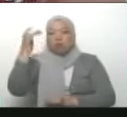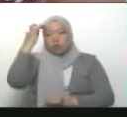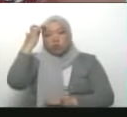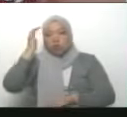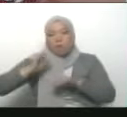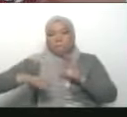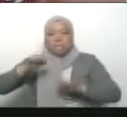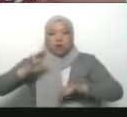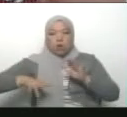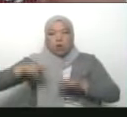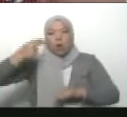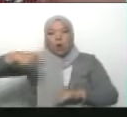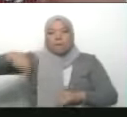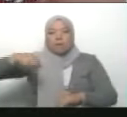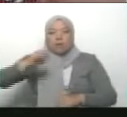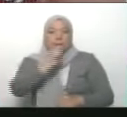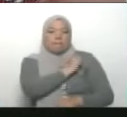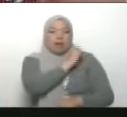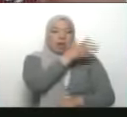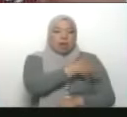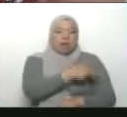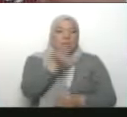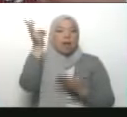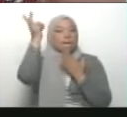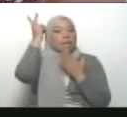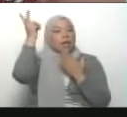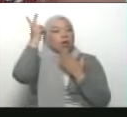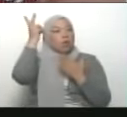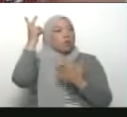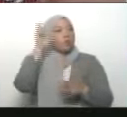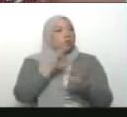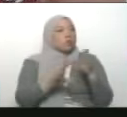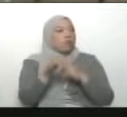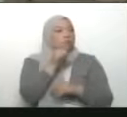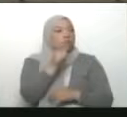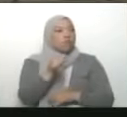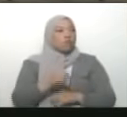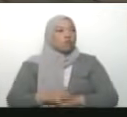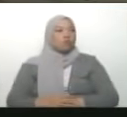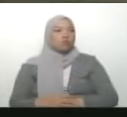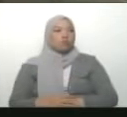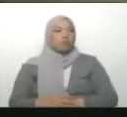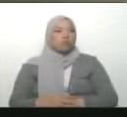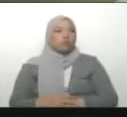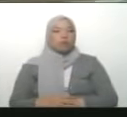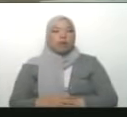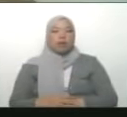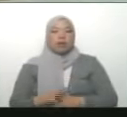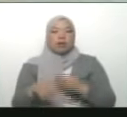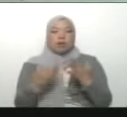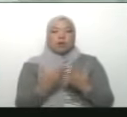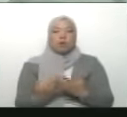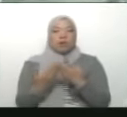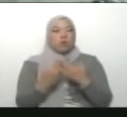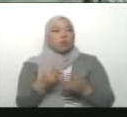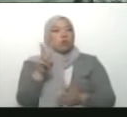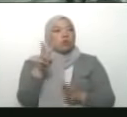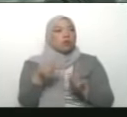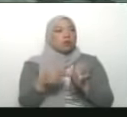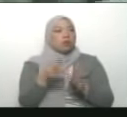Nigeria, Palestina, Perú, Sierra Leona y Zambia, 258 estudiantes más